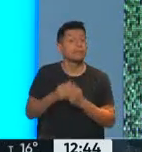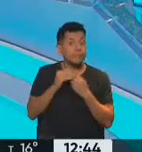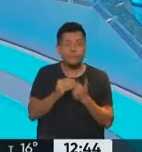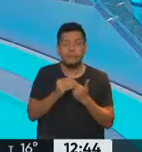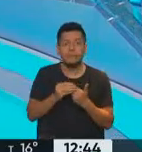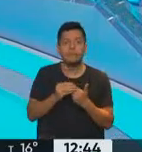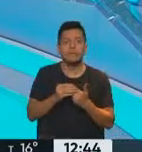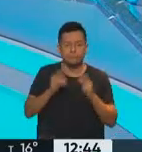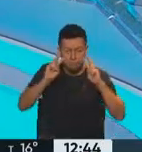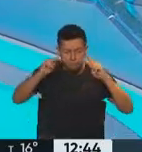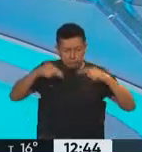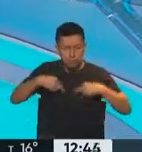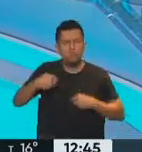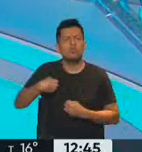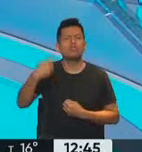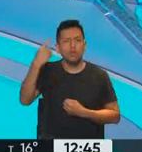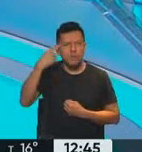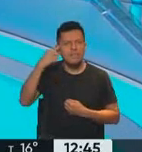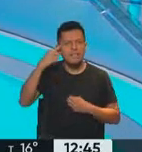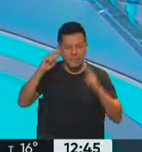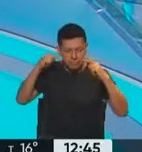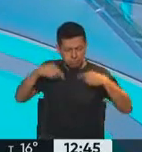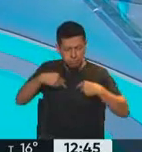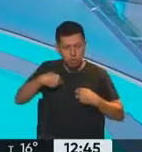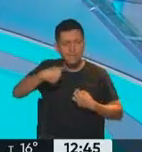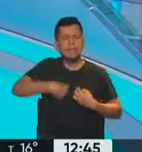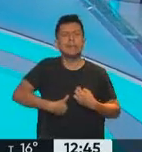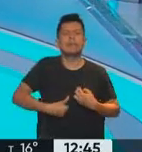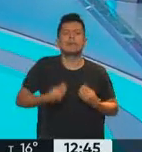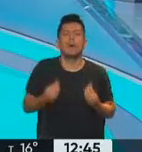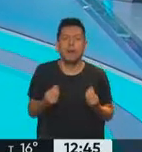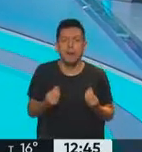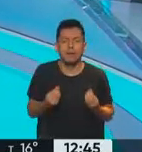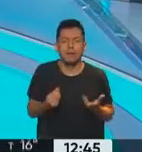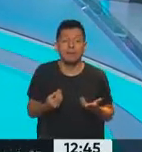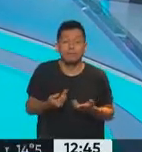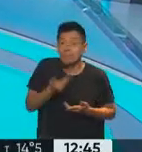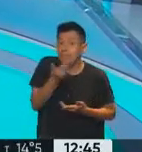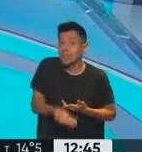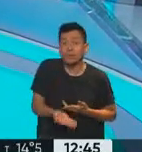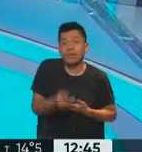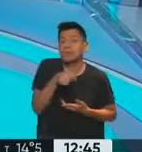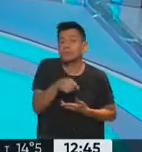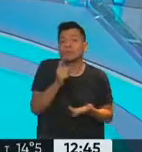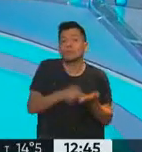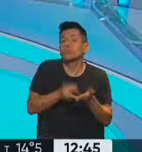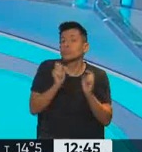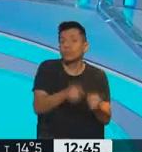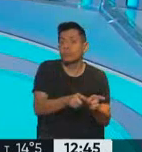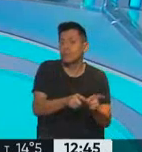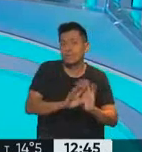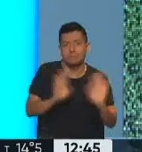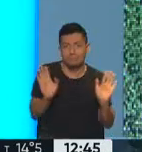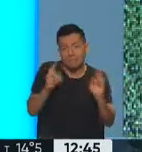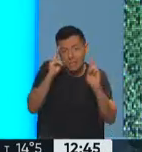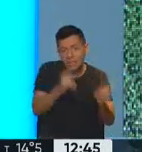autoidentificación, es la conciencia de identidad y es la persona la única que puede decir quién es. Y